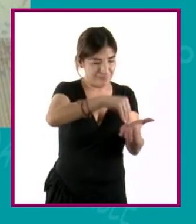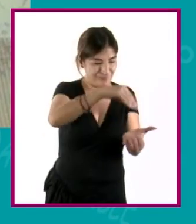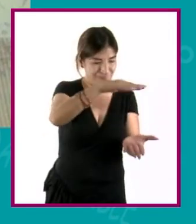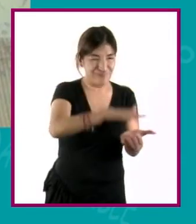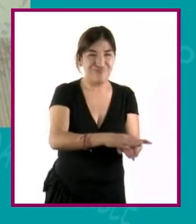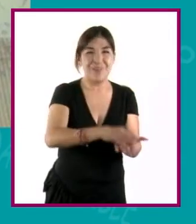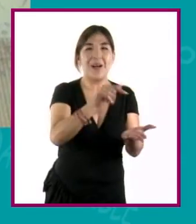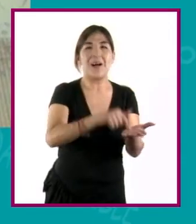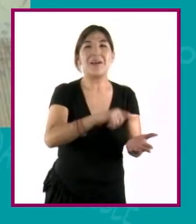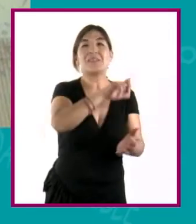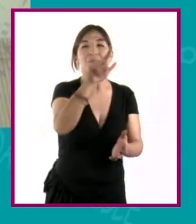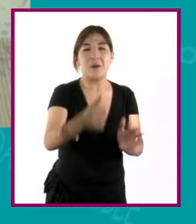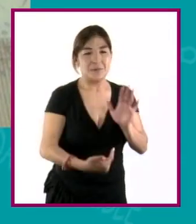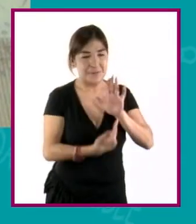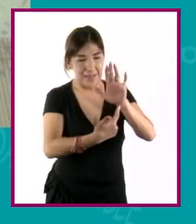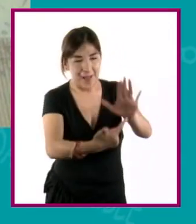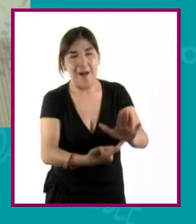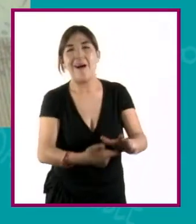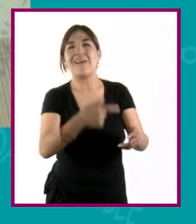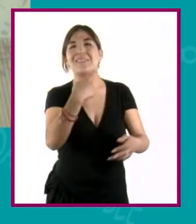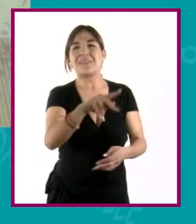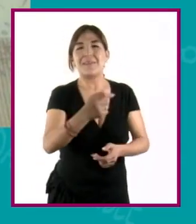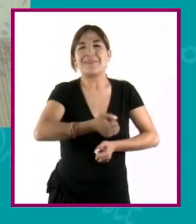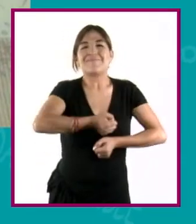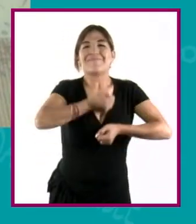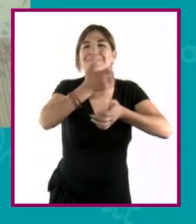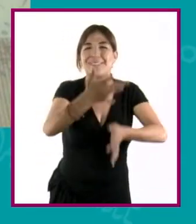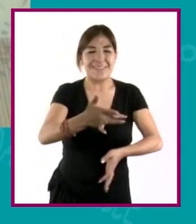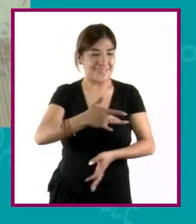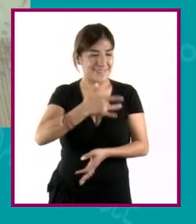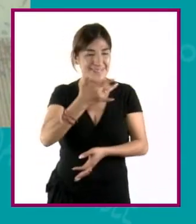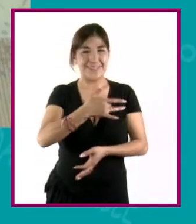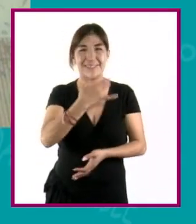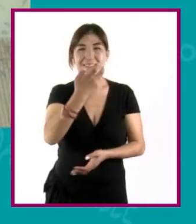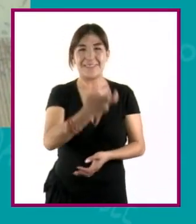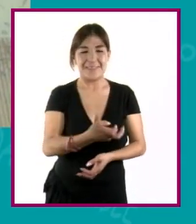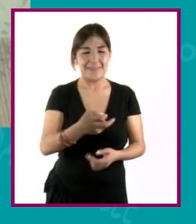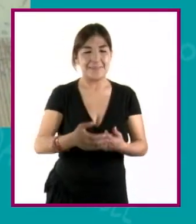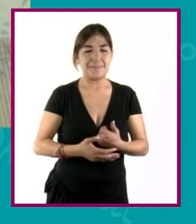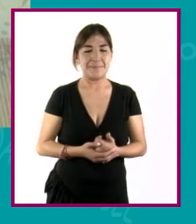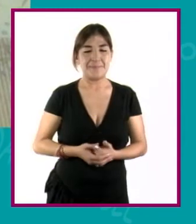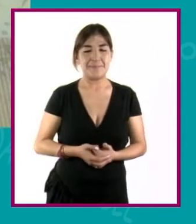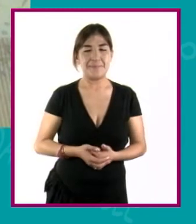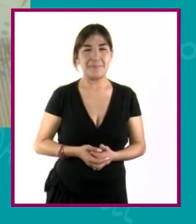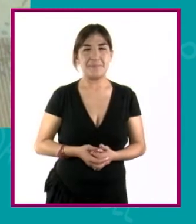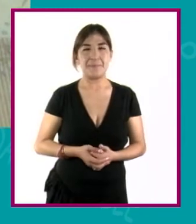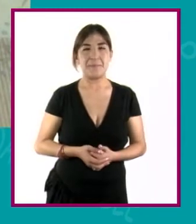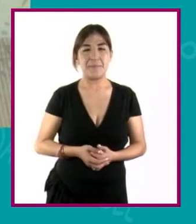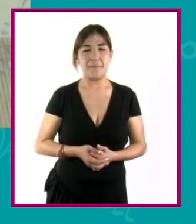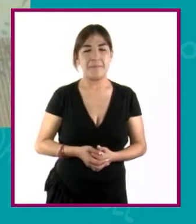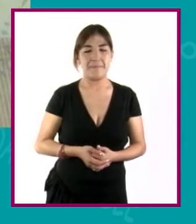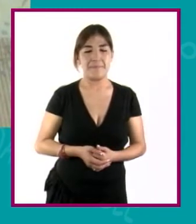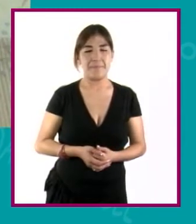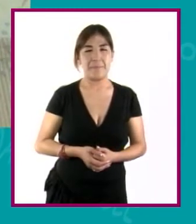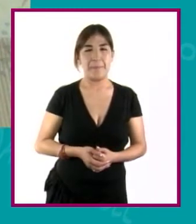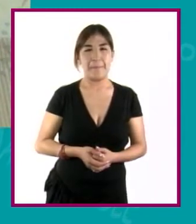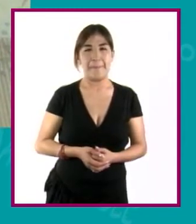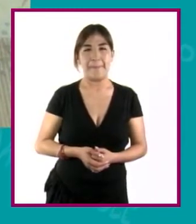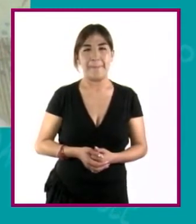representación, una expresividad que, de alguna manera, permite la impresión